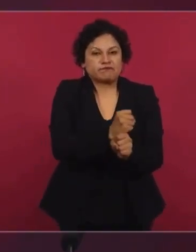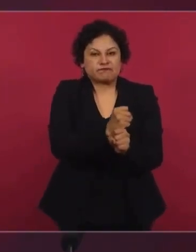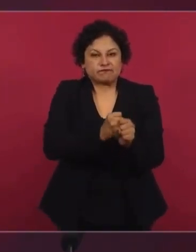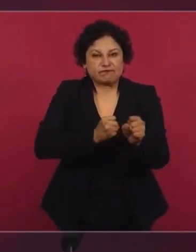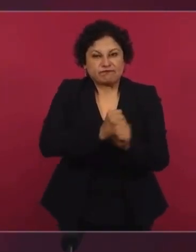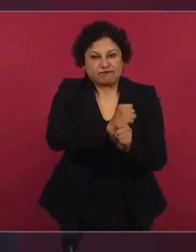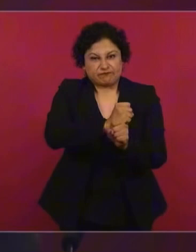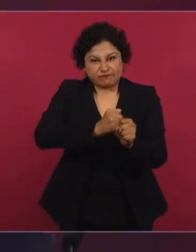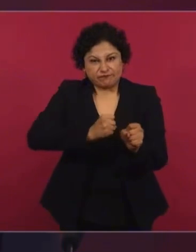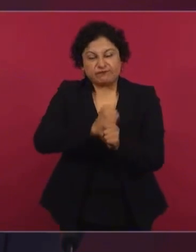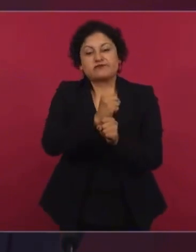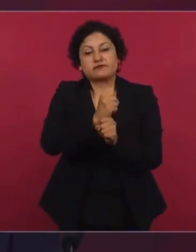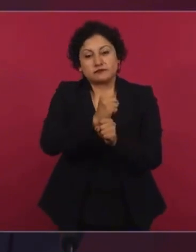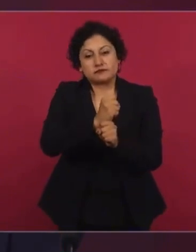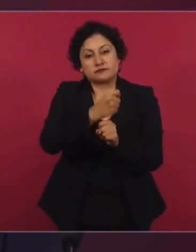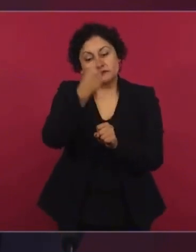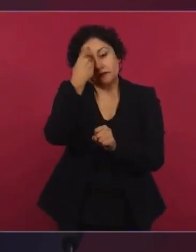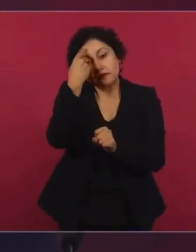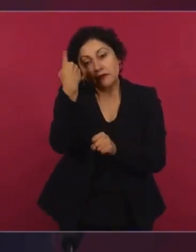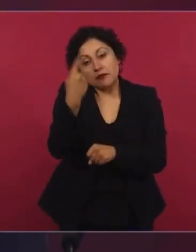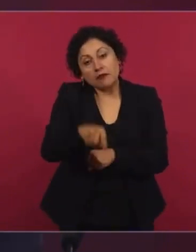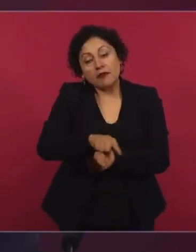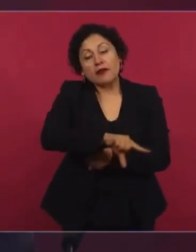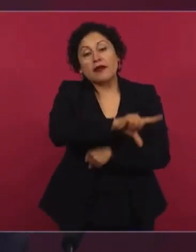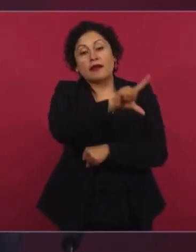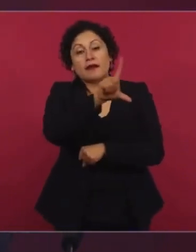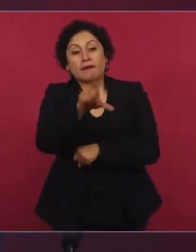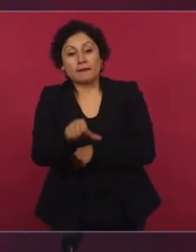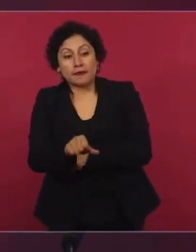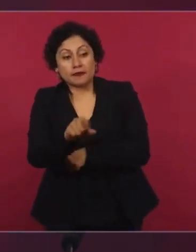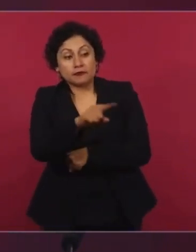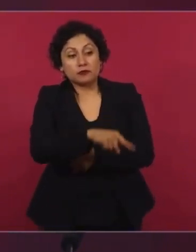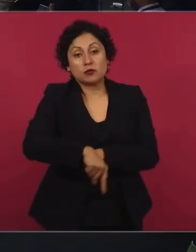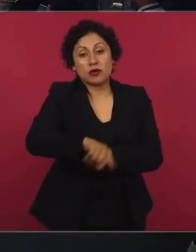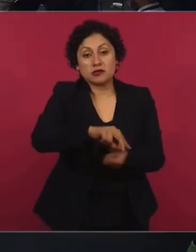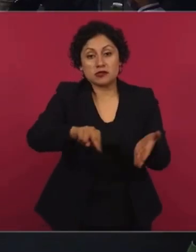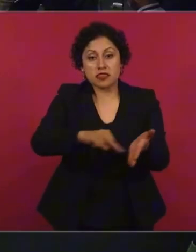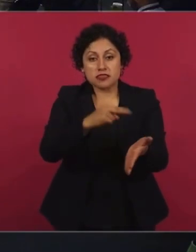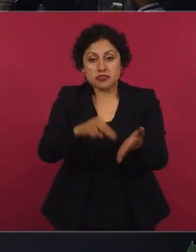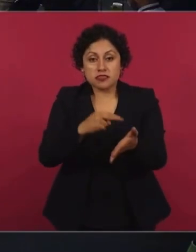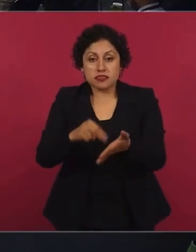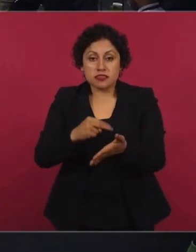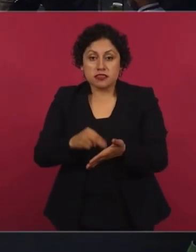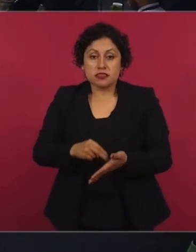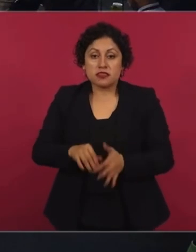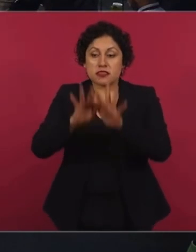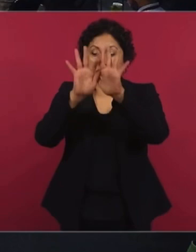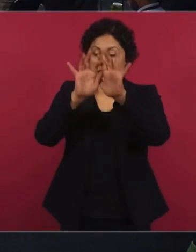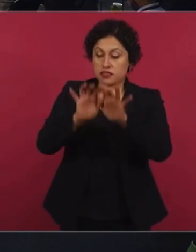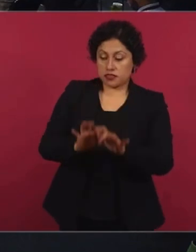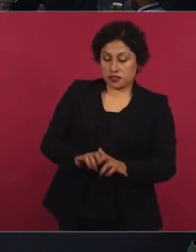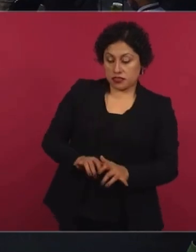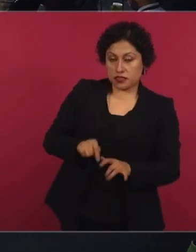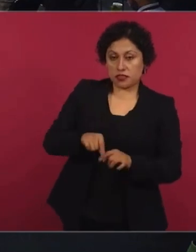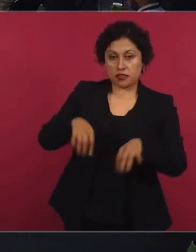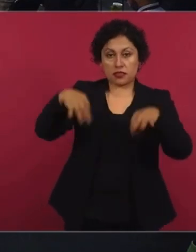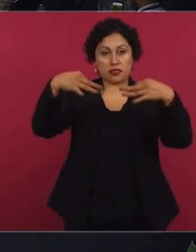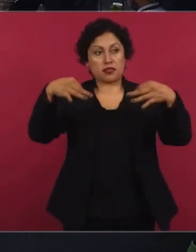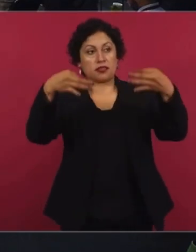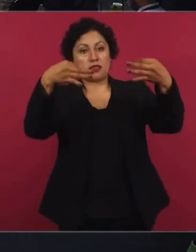para elaborar lo que se conoce como la verdad histórica,